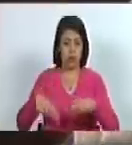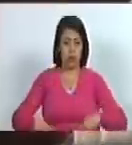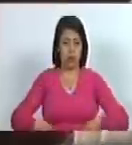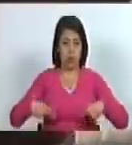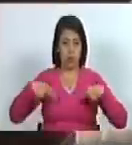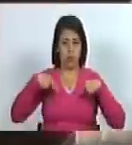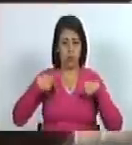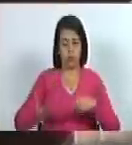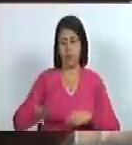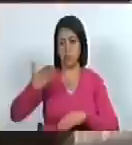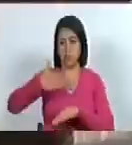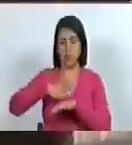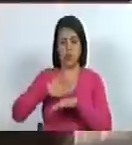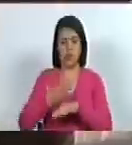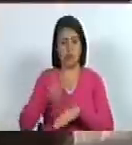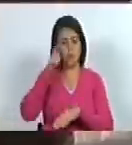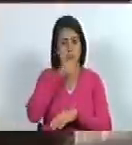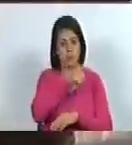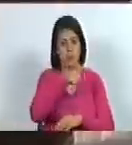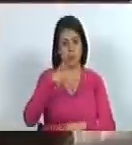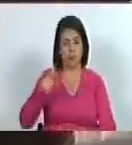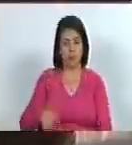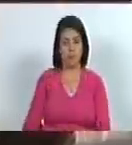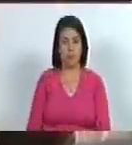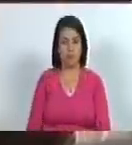fundamental del pueblo